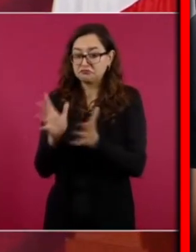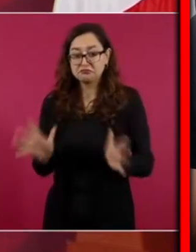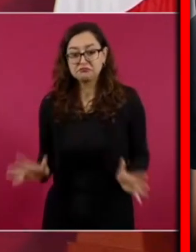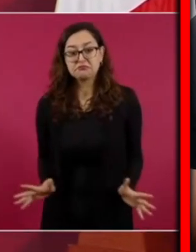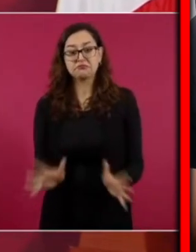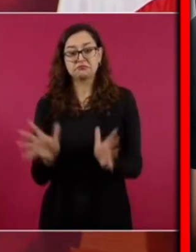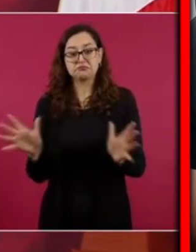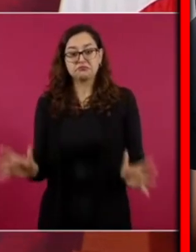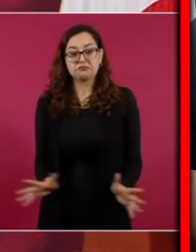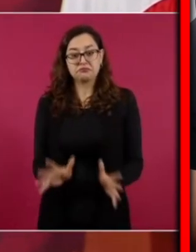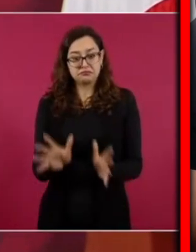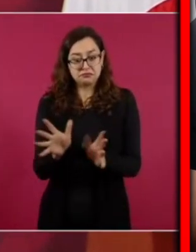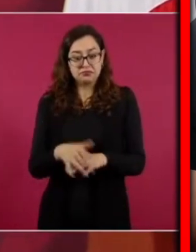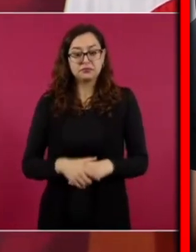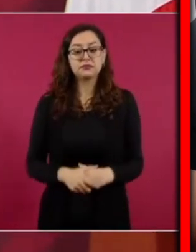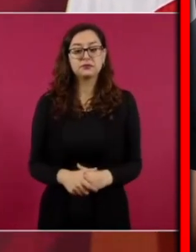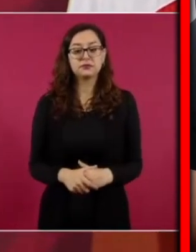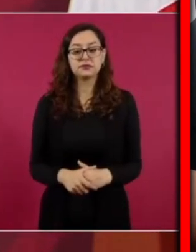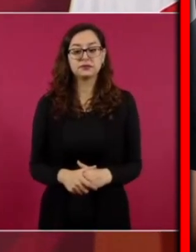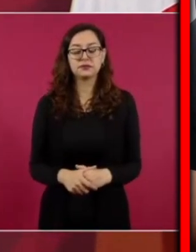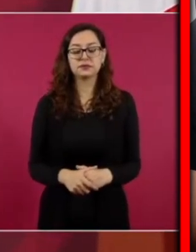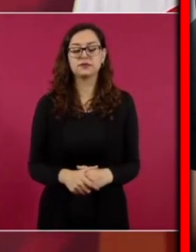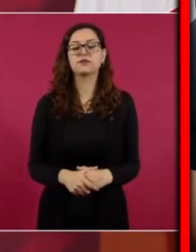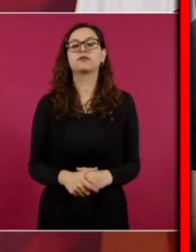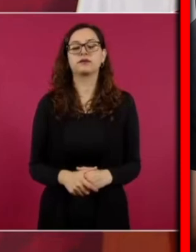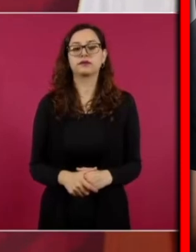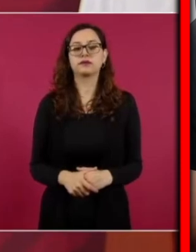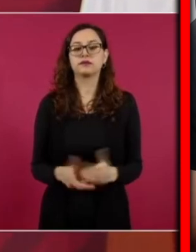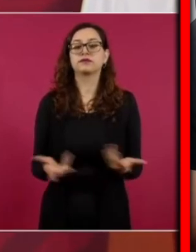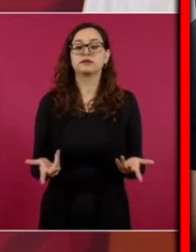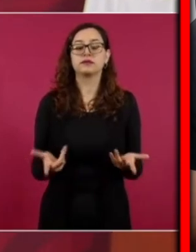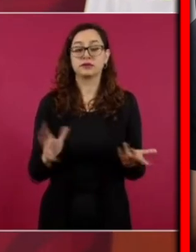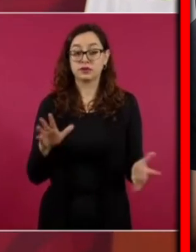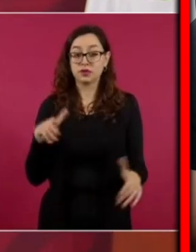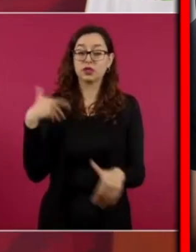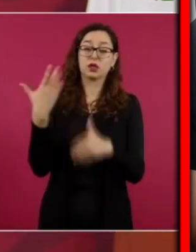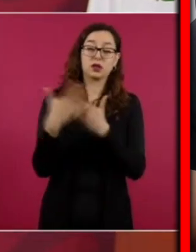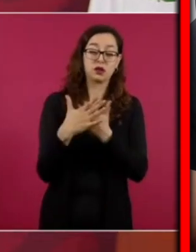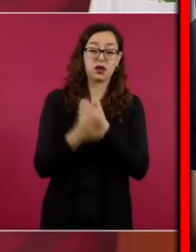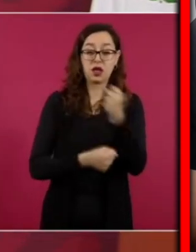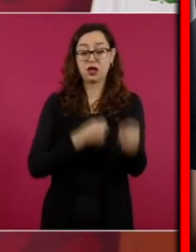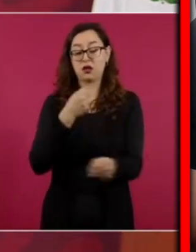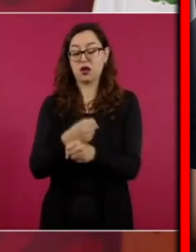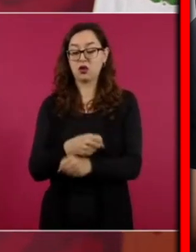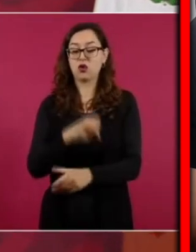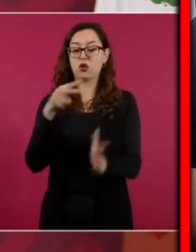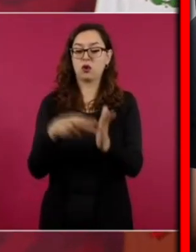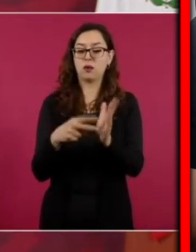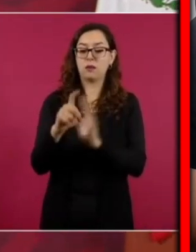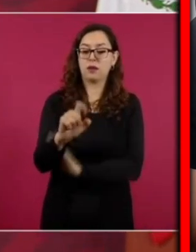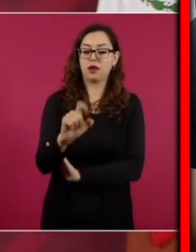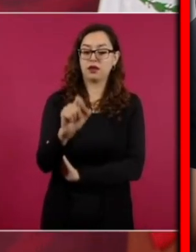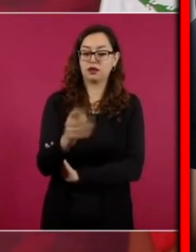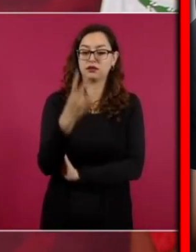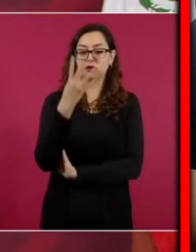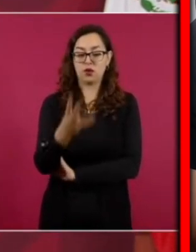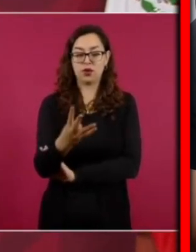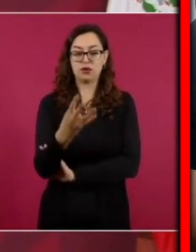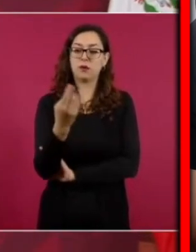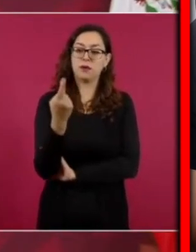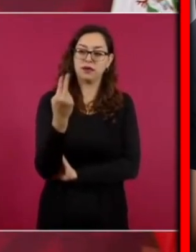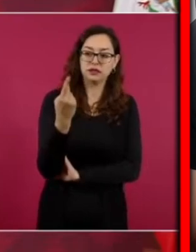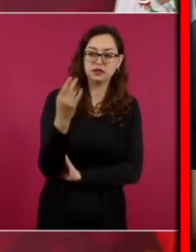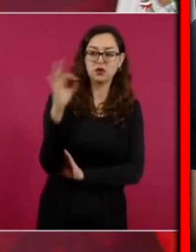y ya está el compromiso de incrementar otro 25% en enero del 24